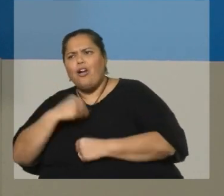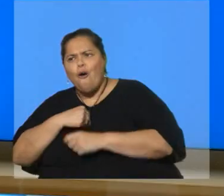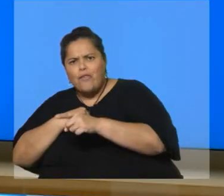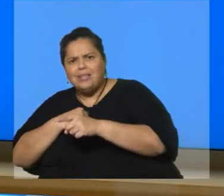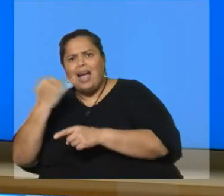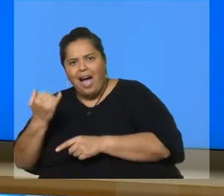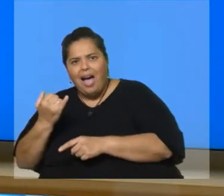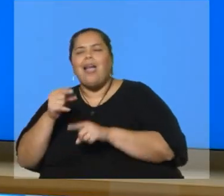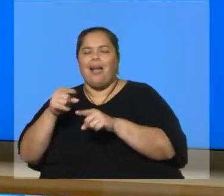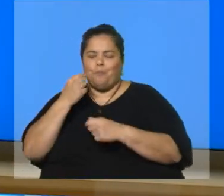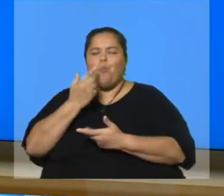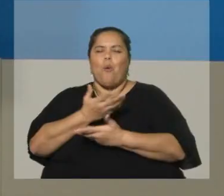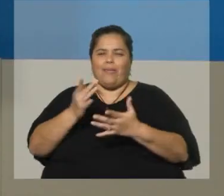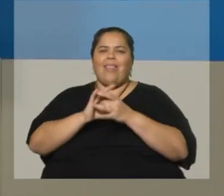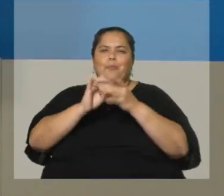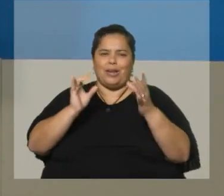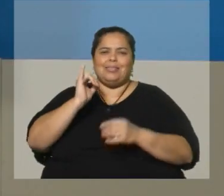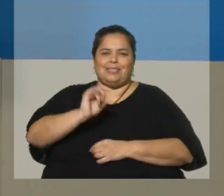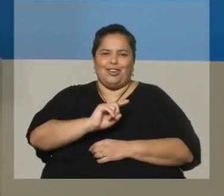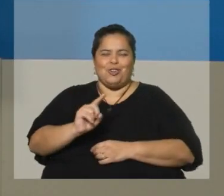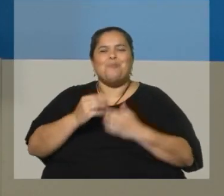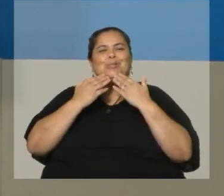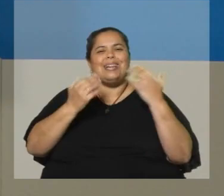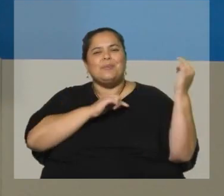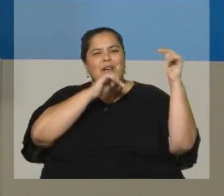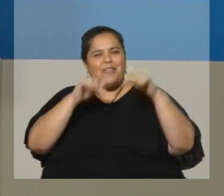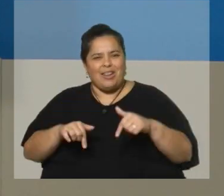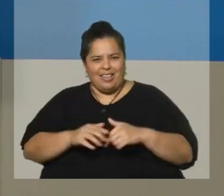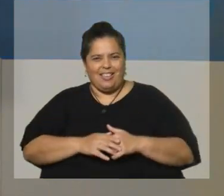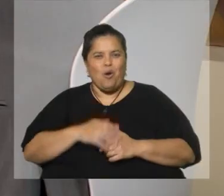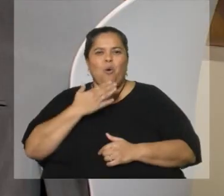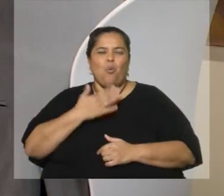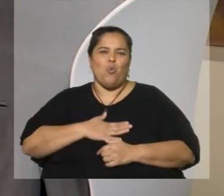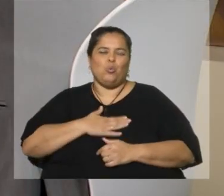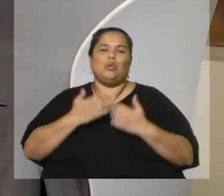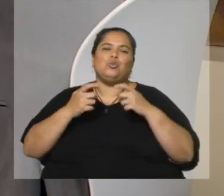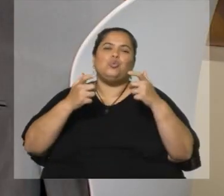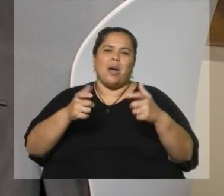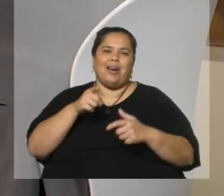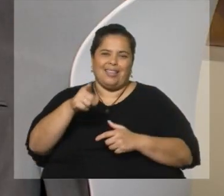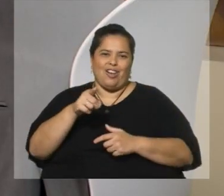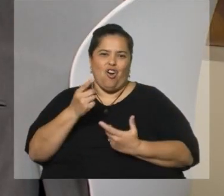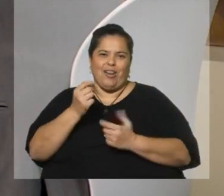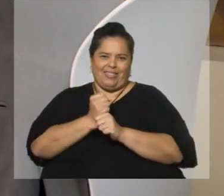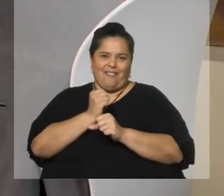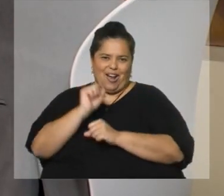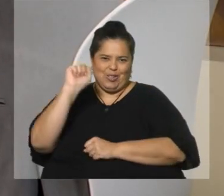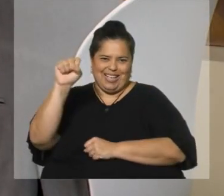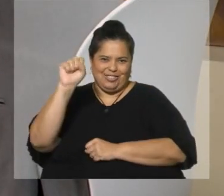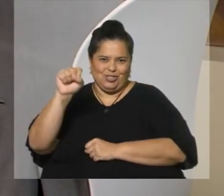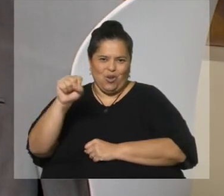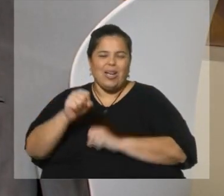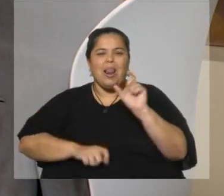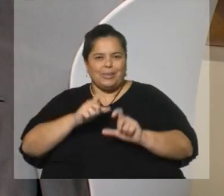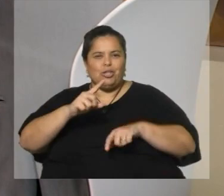Abogal, gracias por haber venido hoy aquí a Canal 5. Muchas gracias, muy amable, un gusto haber estado Bueno, y suerte con esto del censo, ¿no? Que la